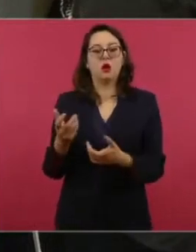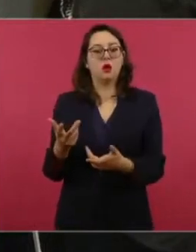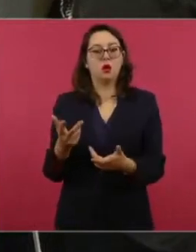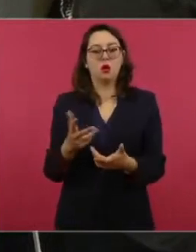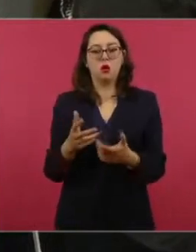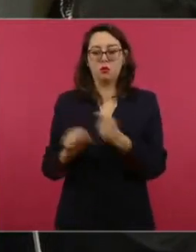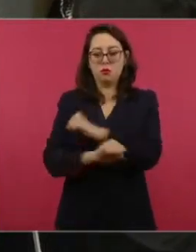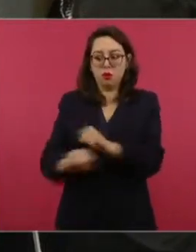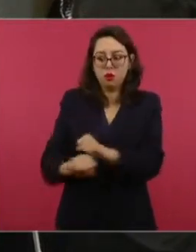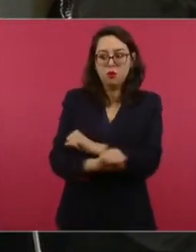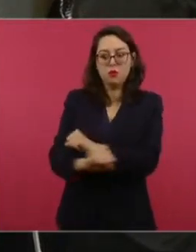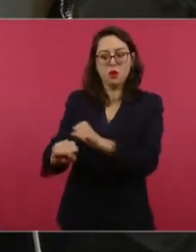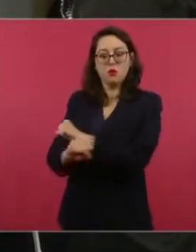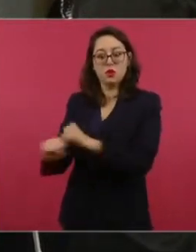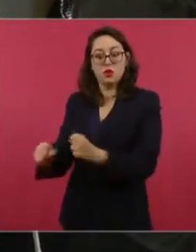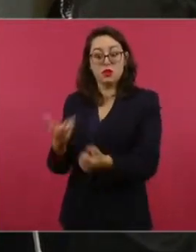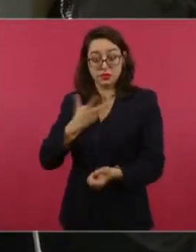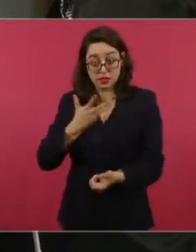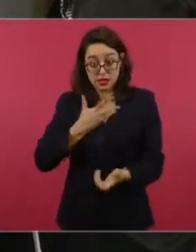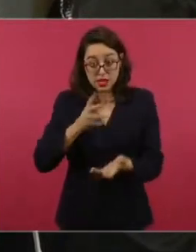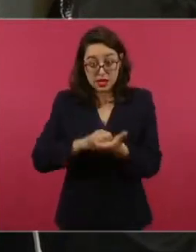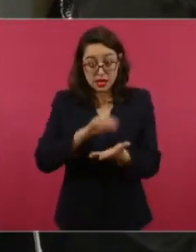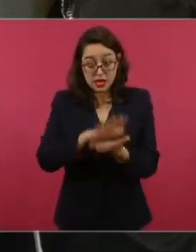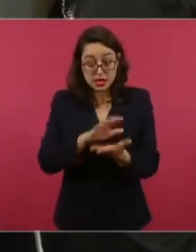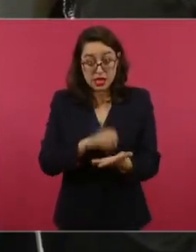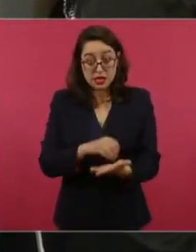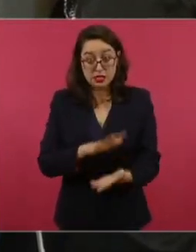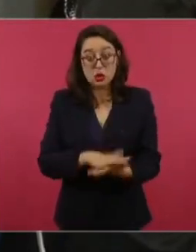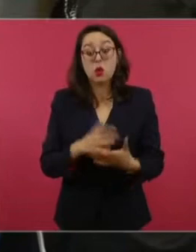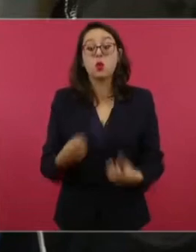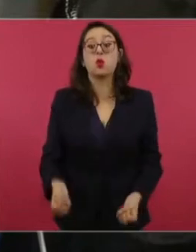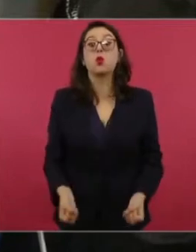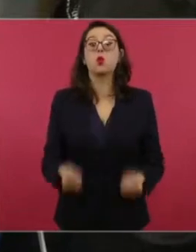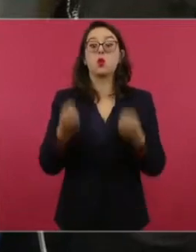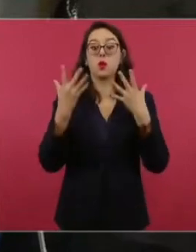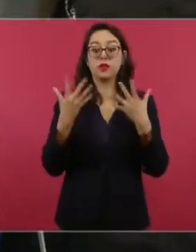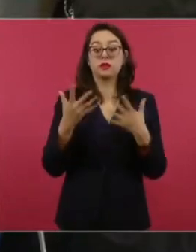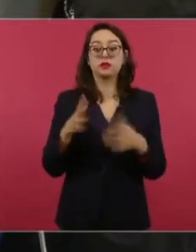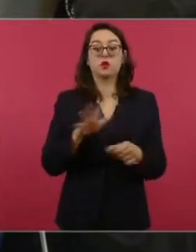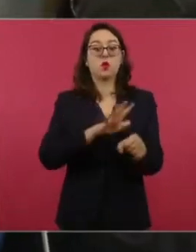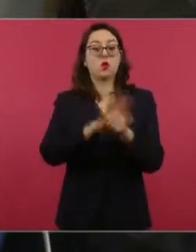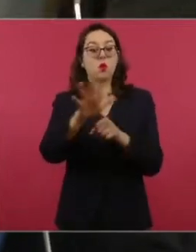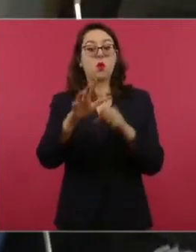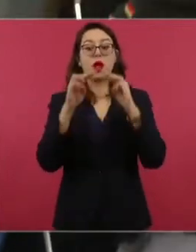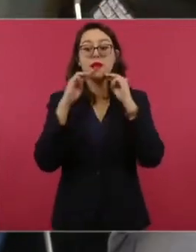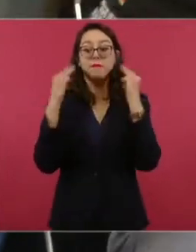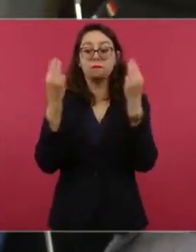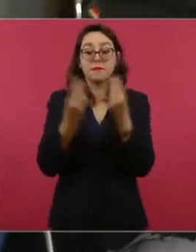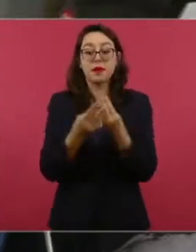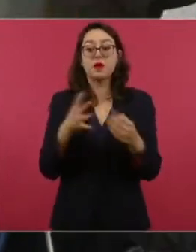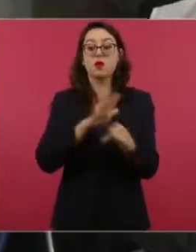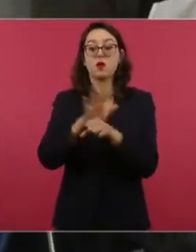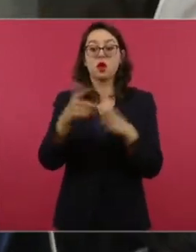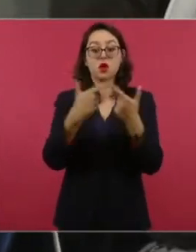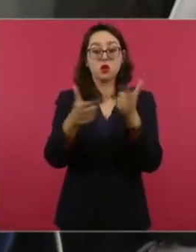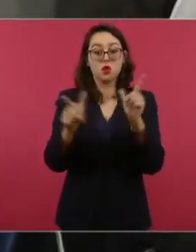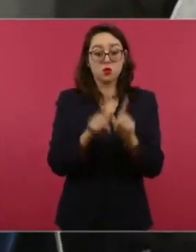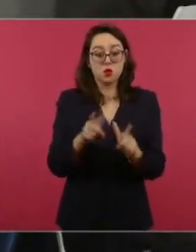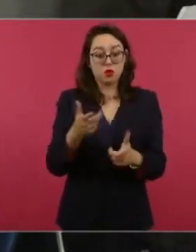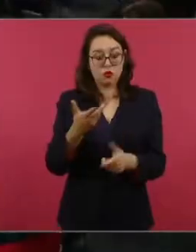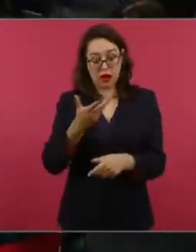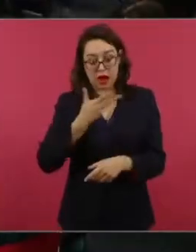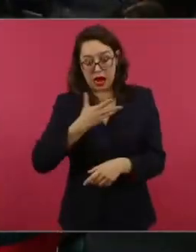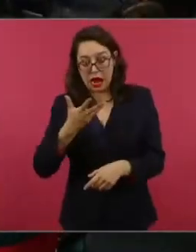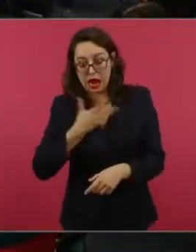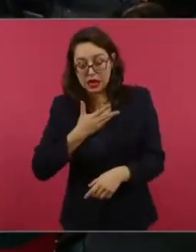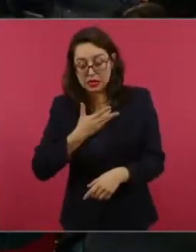registro, si tienen, cuántas unidades se han detectado y qué organizaciones criminales manejan